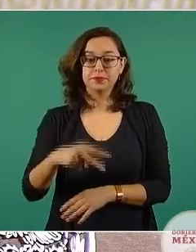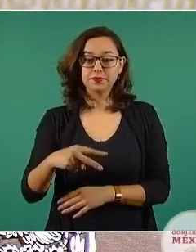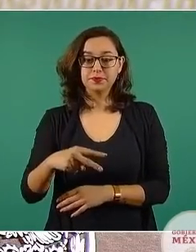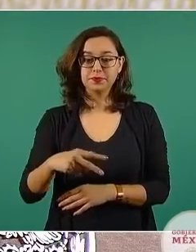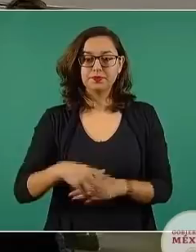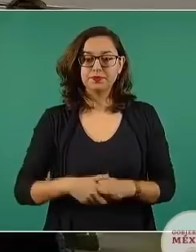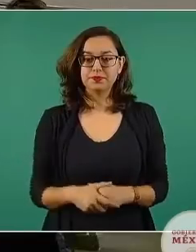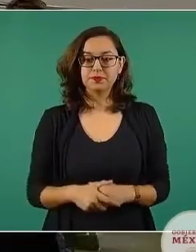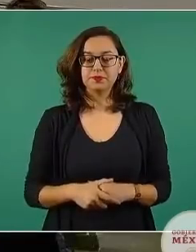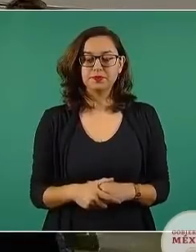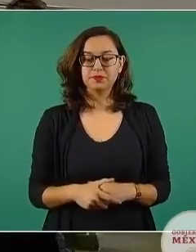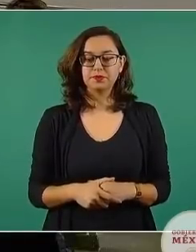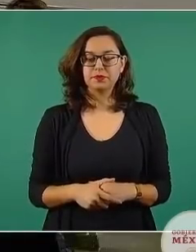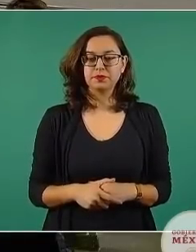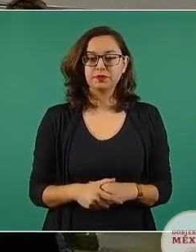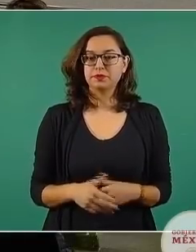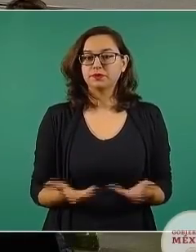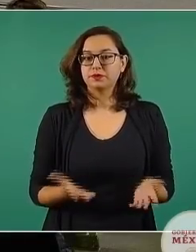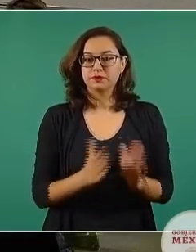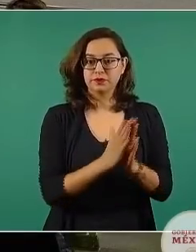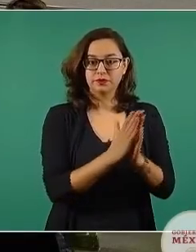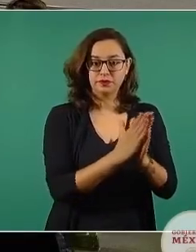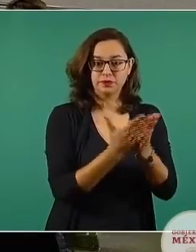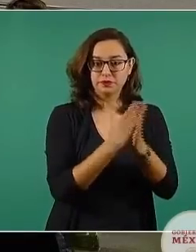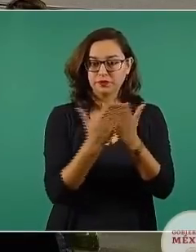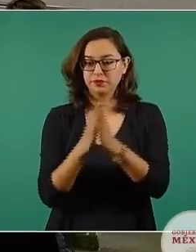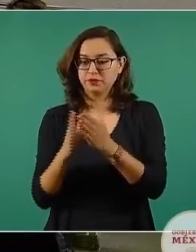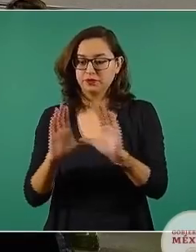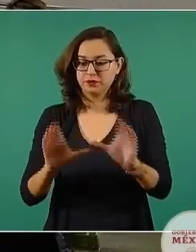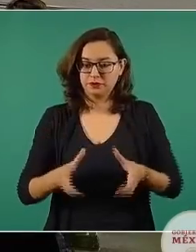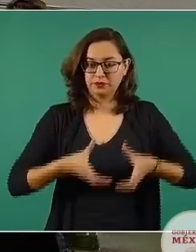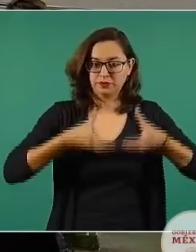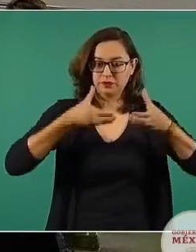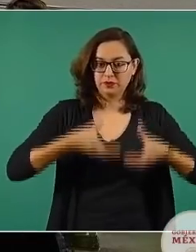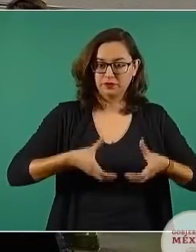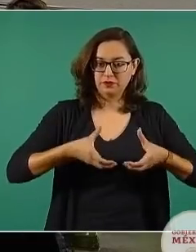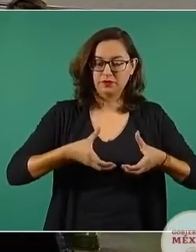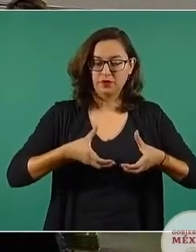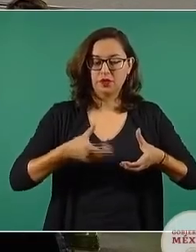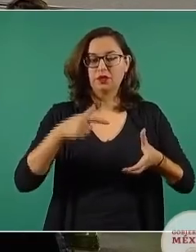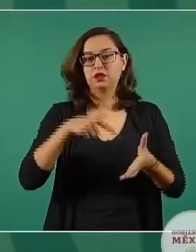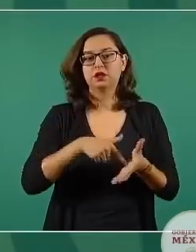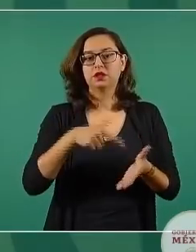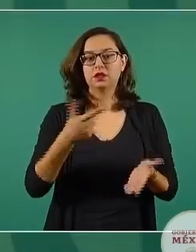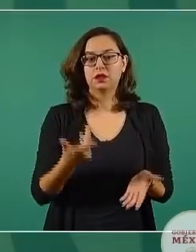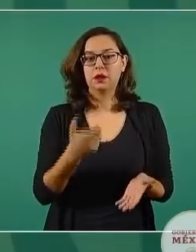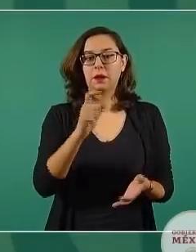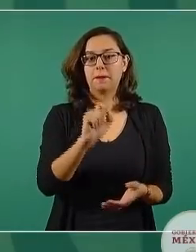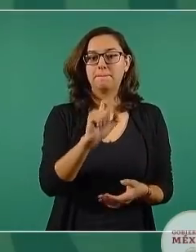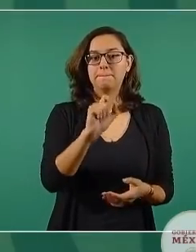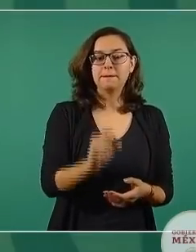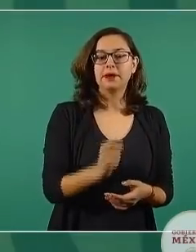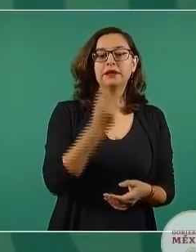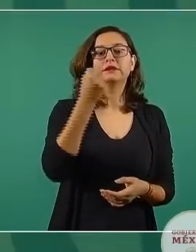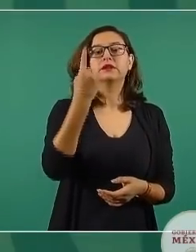Esta colección se llama 21 para el 21.